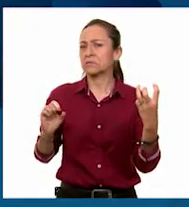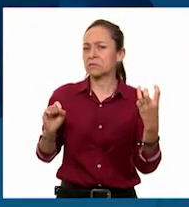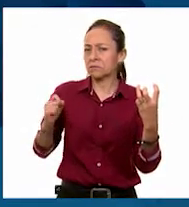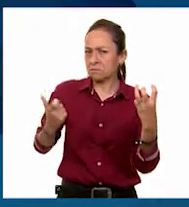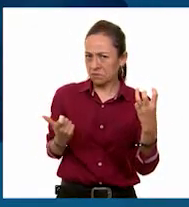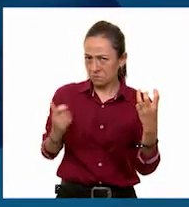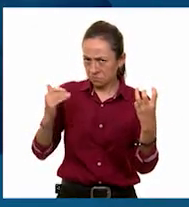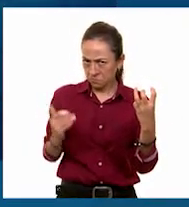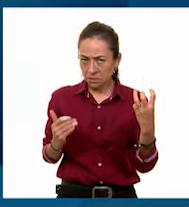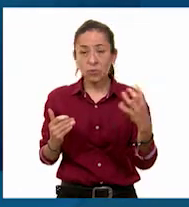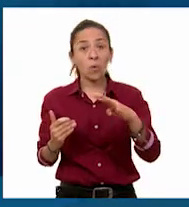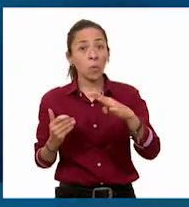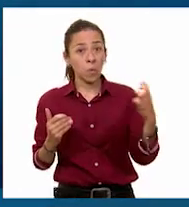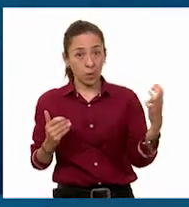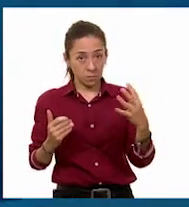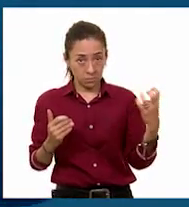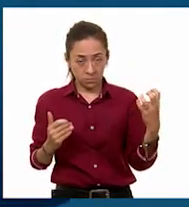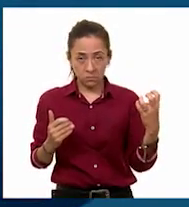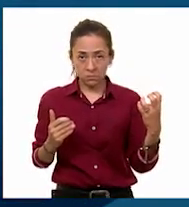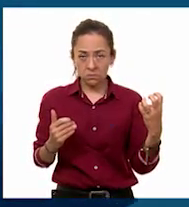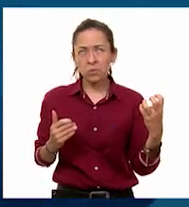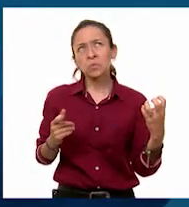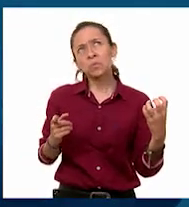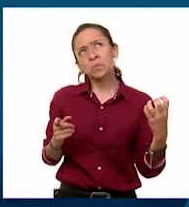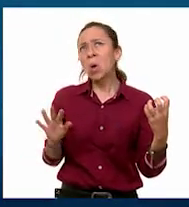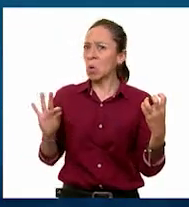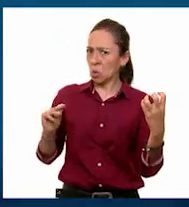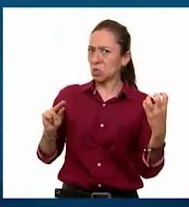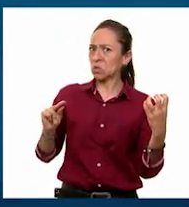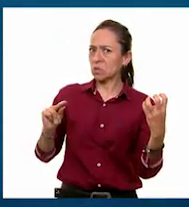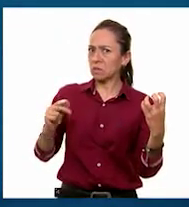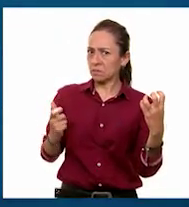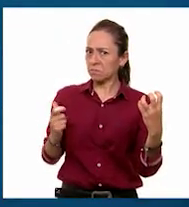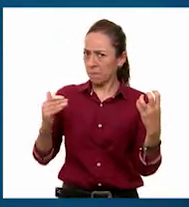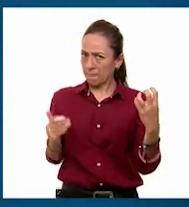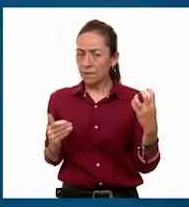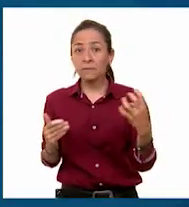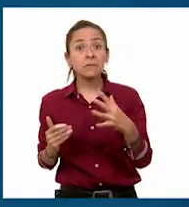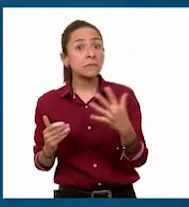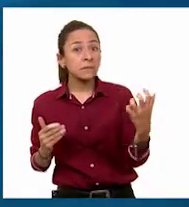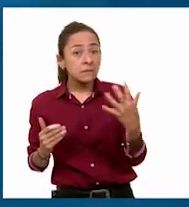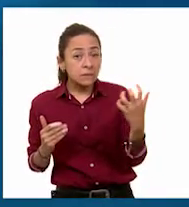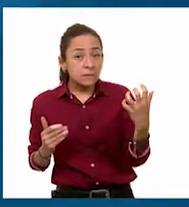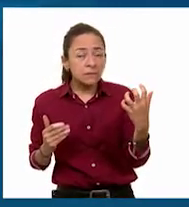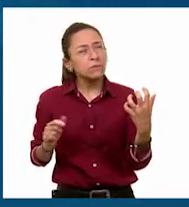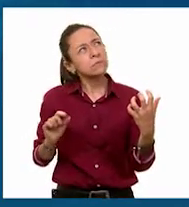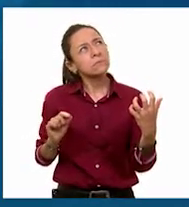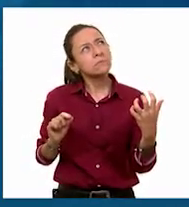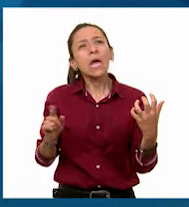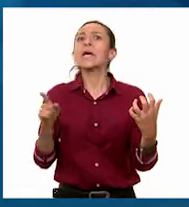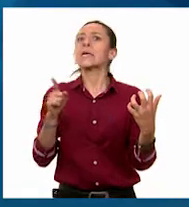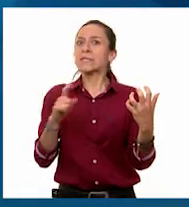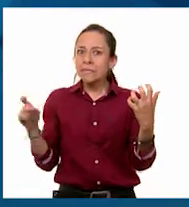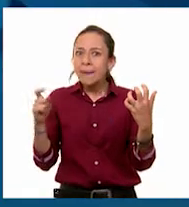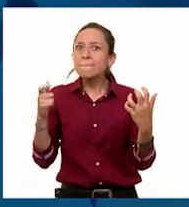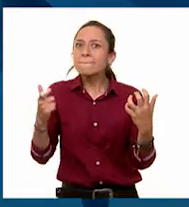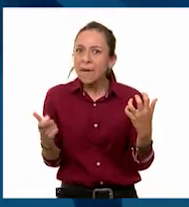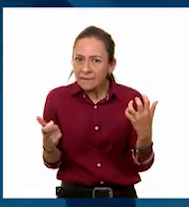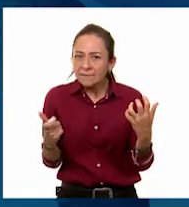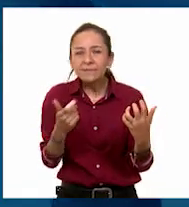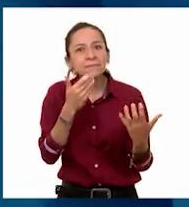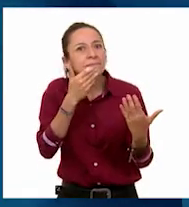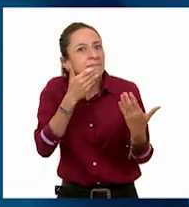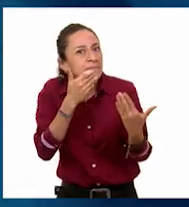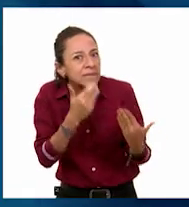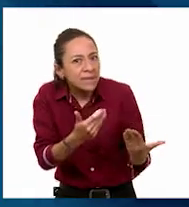pesos, de 400 pesos nos ahorraríamos 80 pesos y por los 500 se descuentan 100 pesos efectivamente. Muy